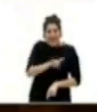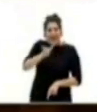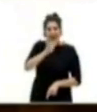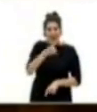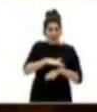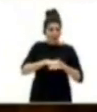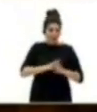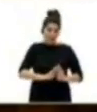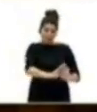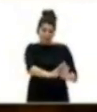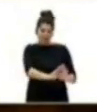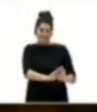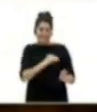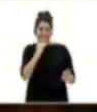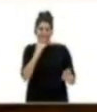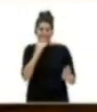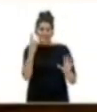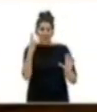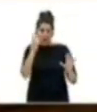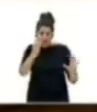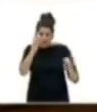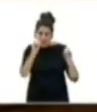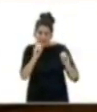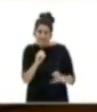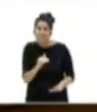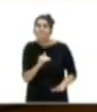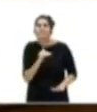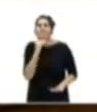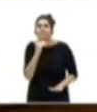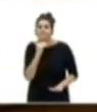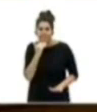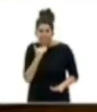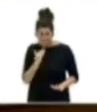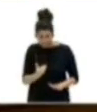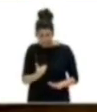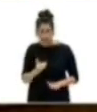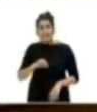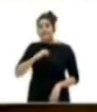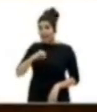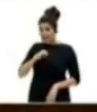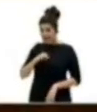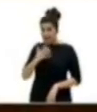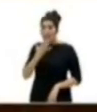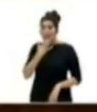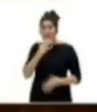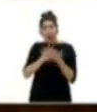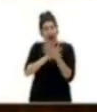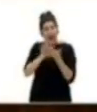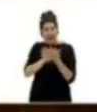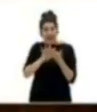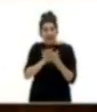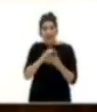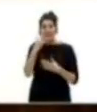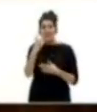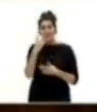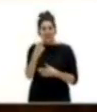los gobiernos de ustedes, no llegamos ni al 8%. En materia de sanidad, queremos hablarles de la necesidad